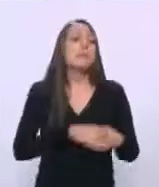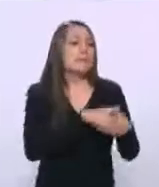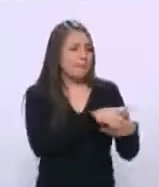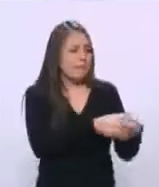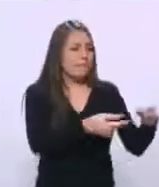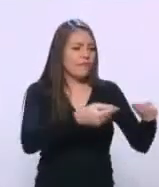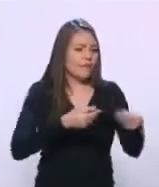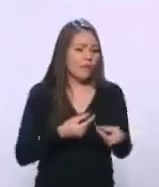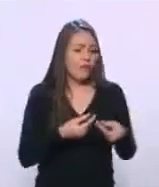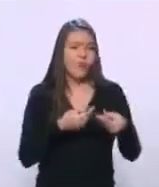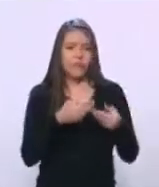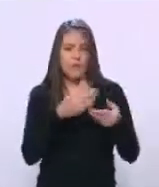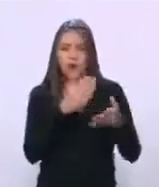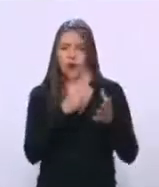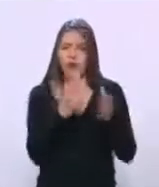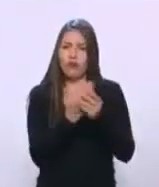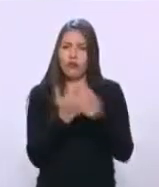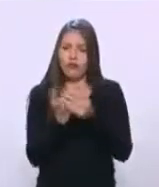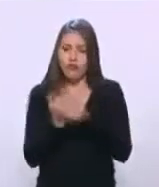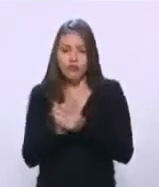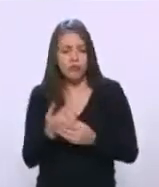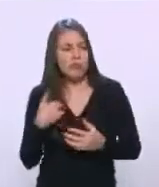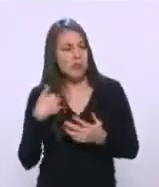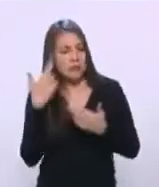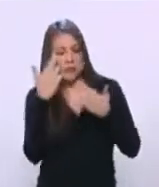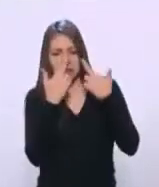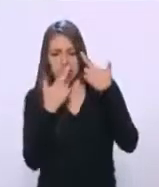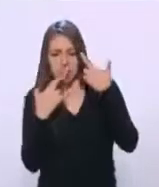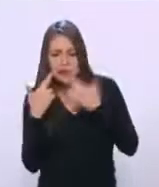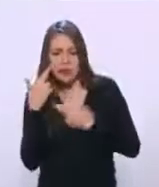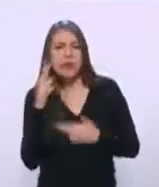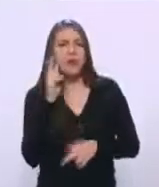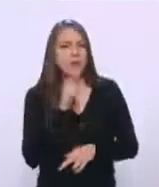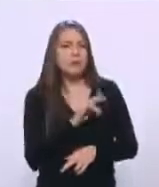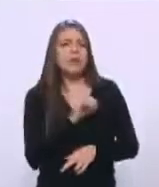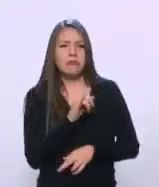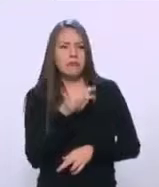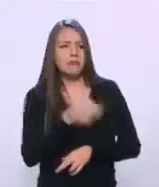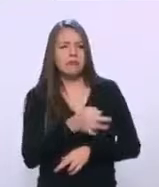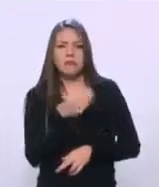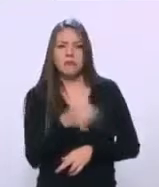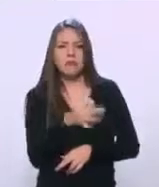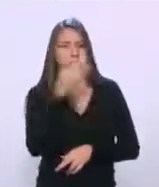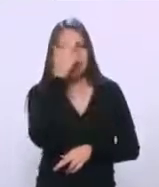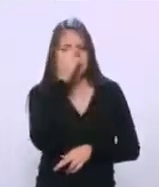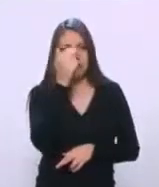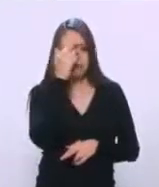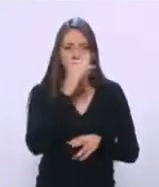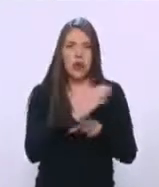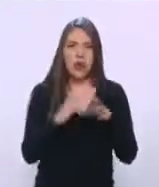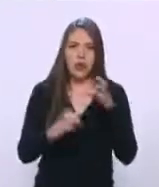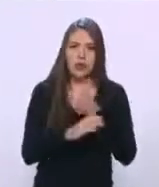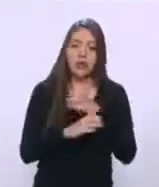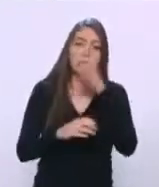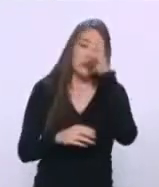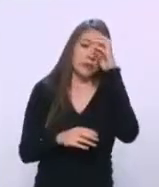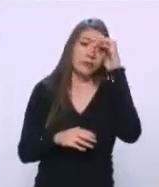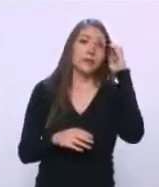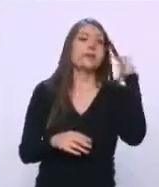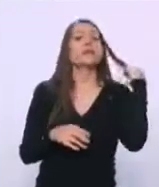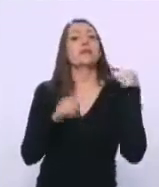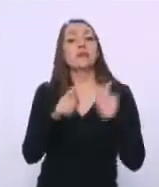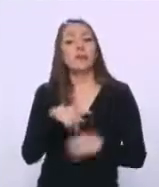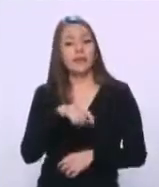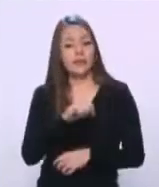expediente, lo revisé, verifiqué varias cosas, porque yo había investigado antes la partida secreta que Carlos Salinas